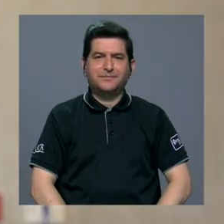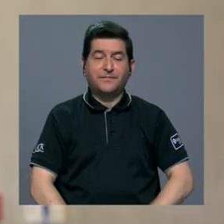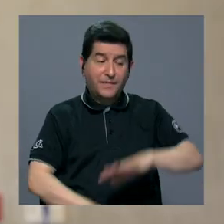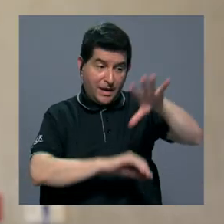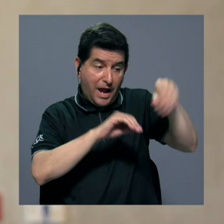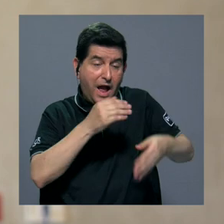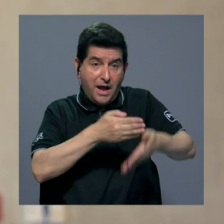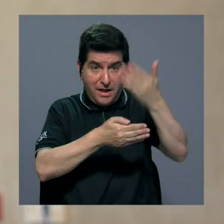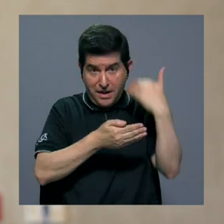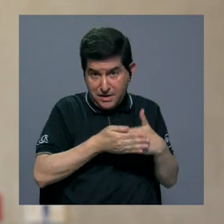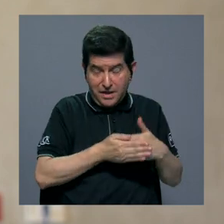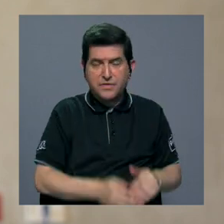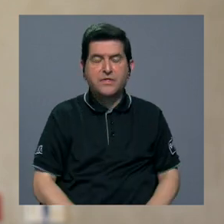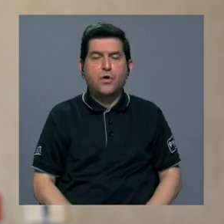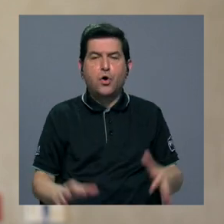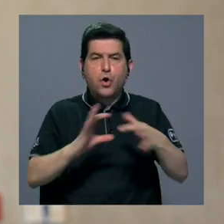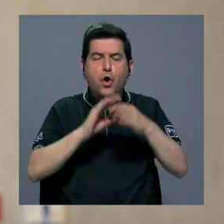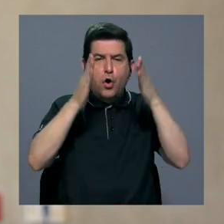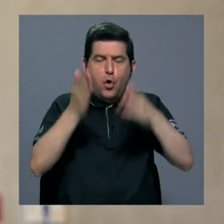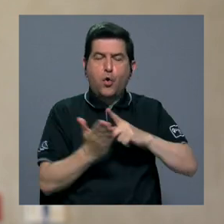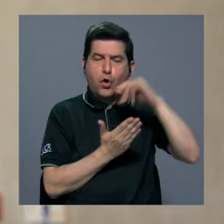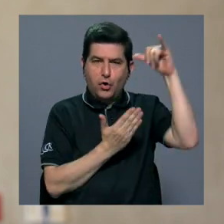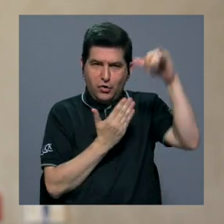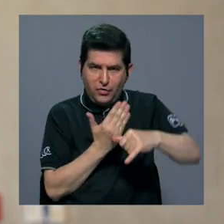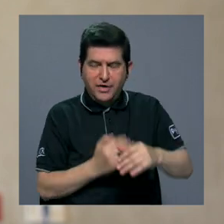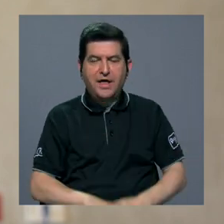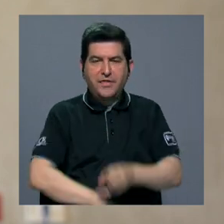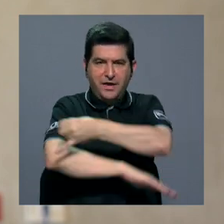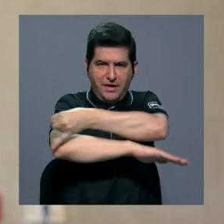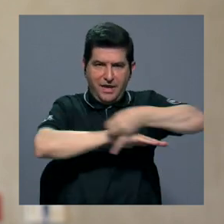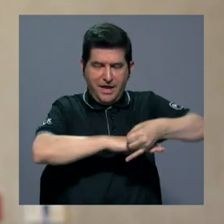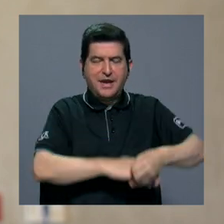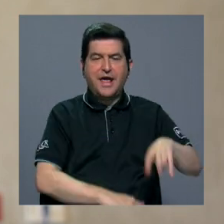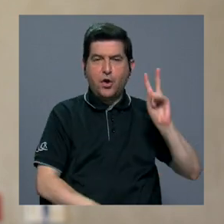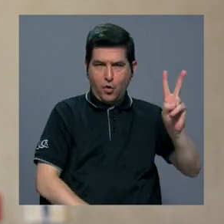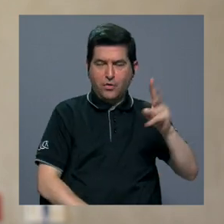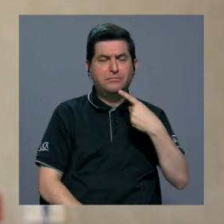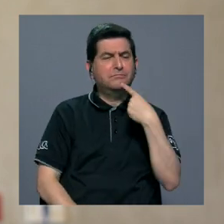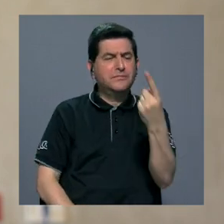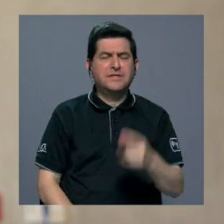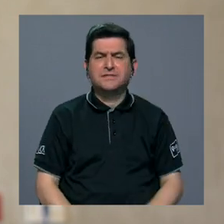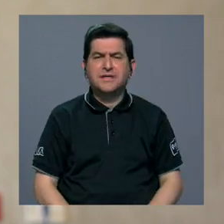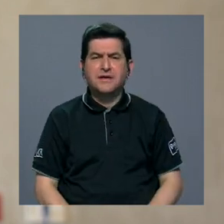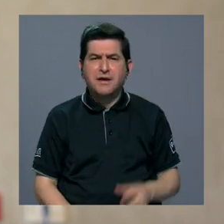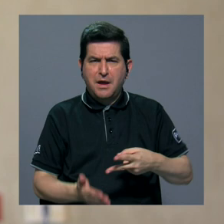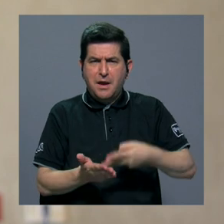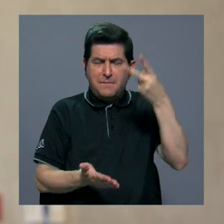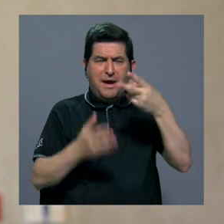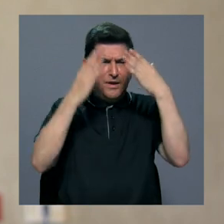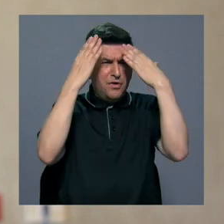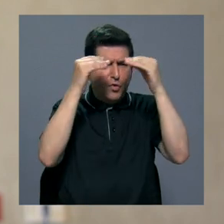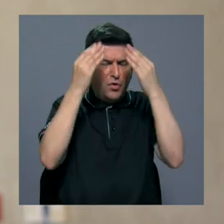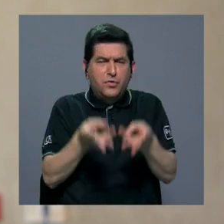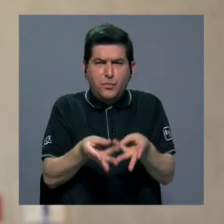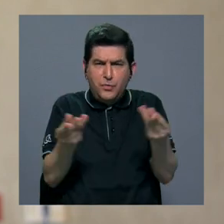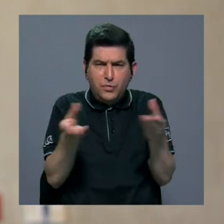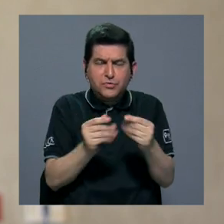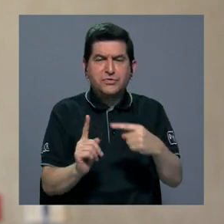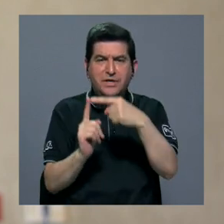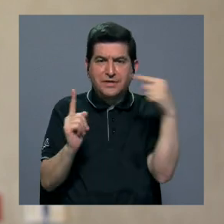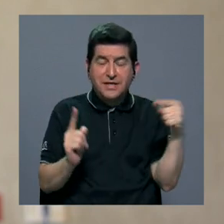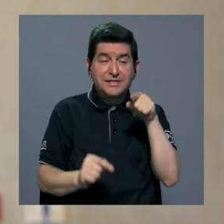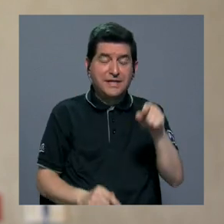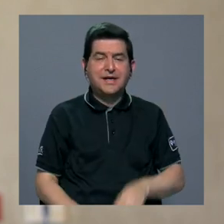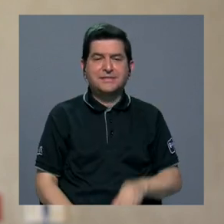Añadido a lo anterior, el coordinador del proyecto, el ingeniero Varela, indicó cuál es el valor de los datos generados a